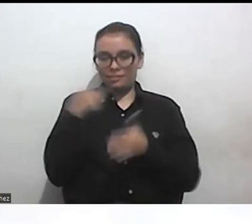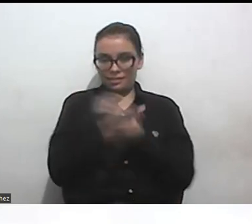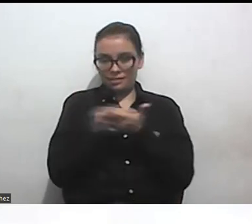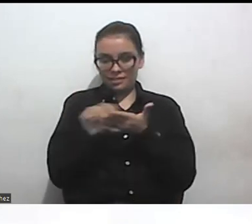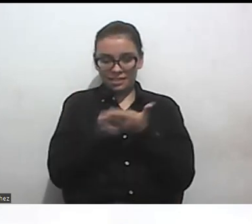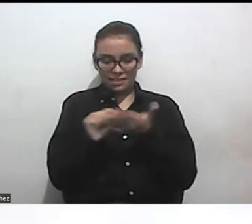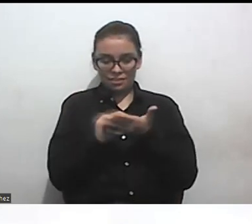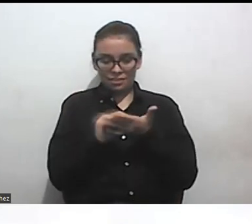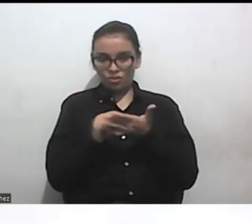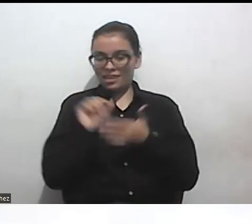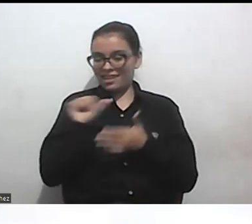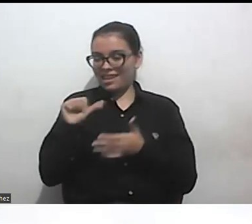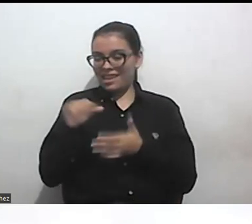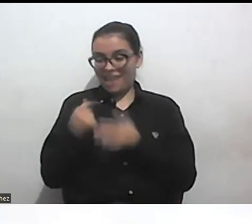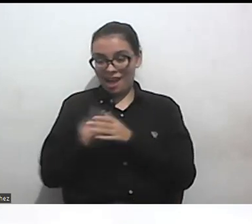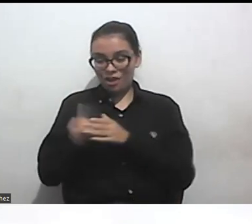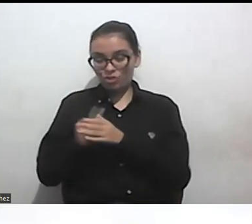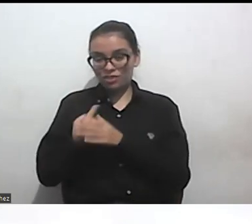Autiblog